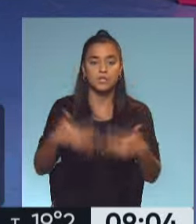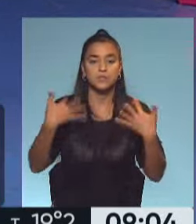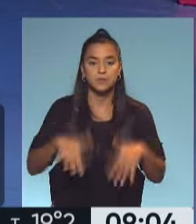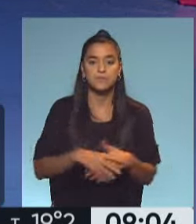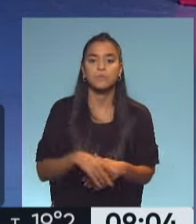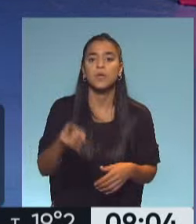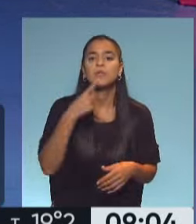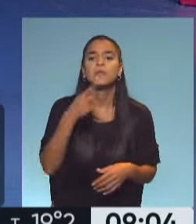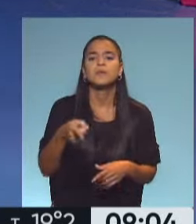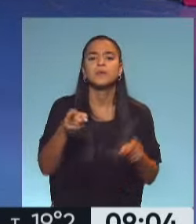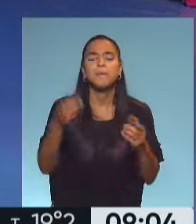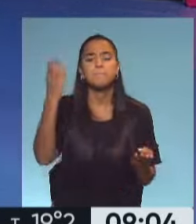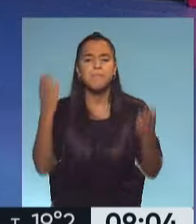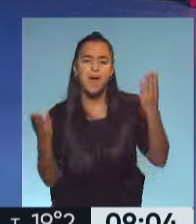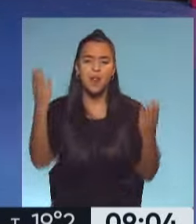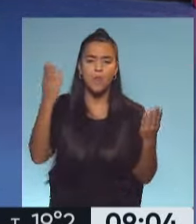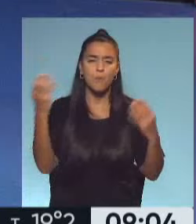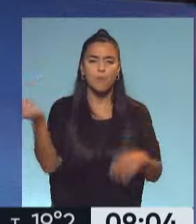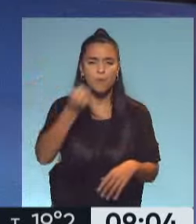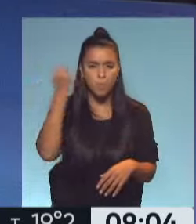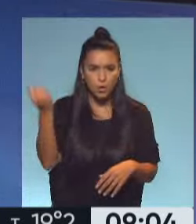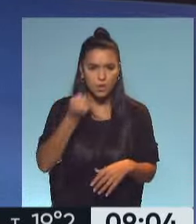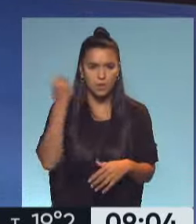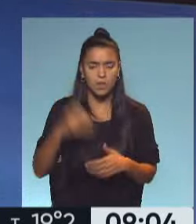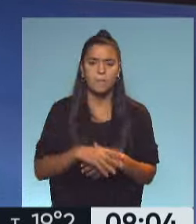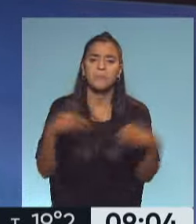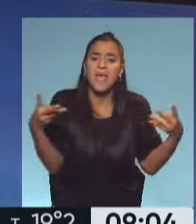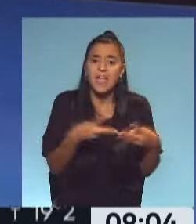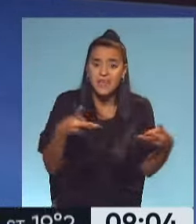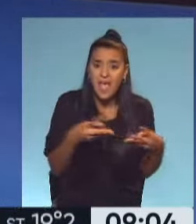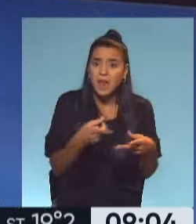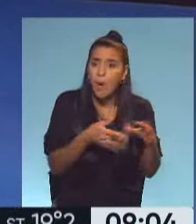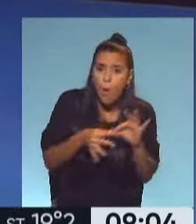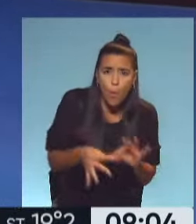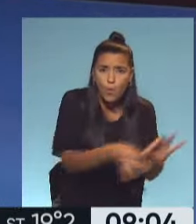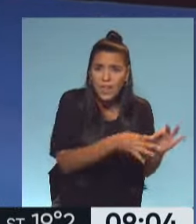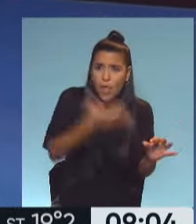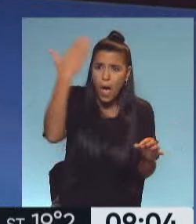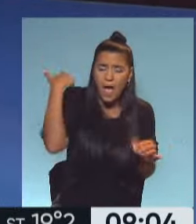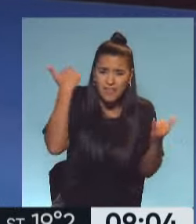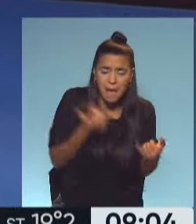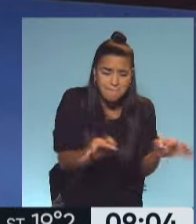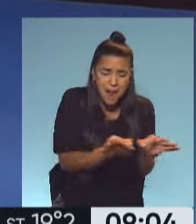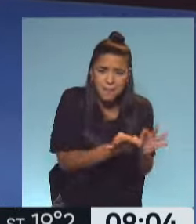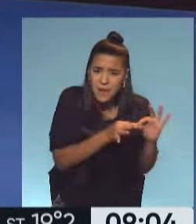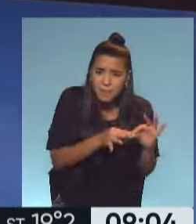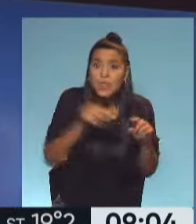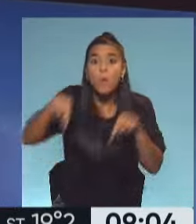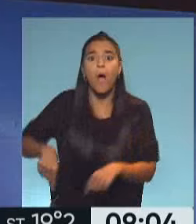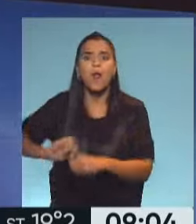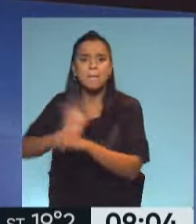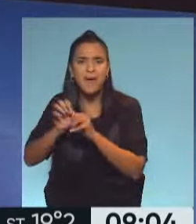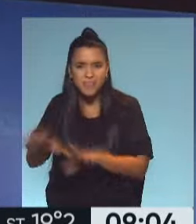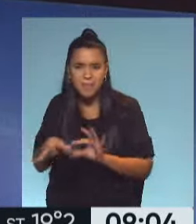Y no hay que tirar de la cuerda este paralelismo que haces tan importante, ¿no? Esa guerra que nos tenía unidos al comienzo, la de Malvinas y la actual pandemia.